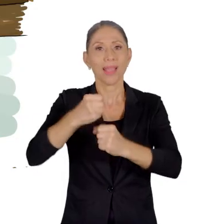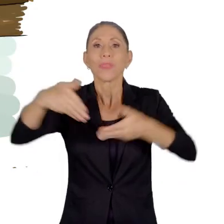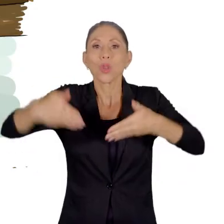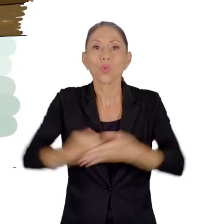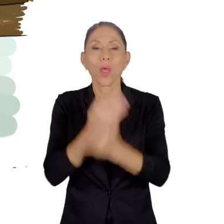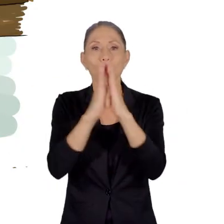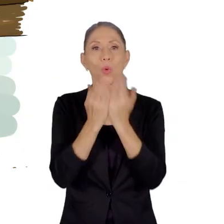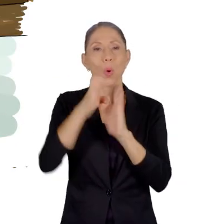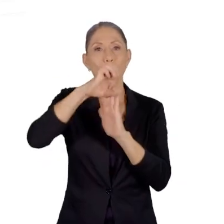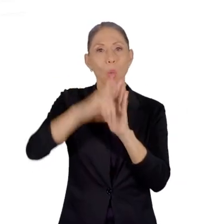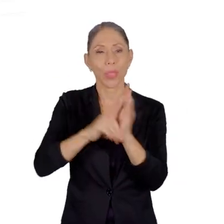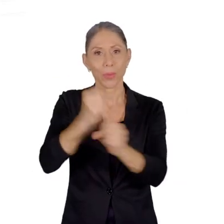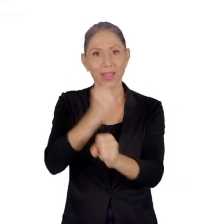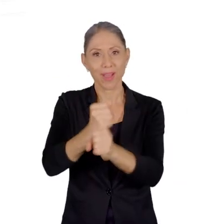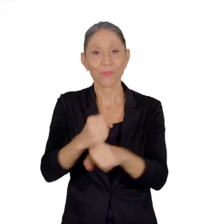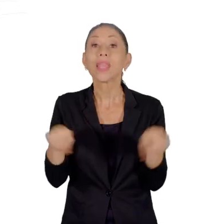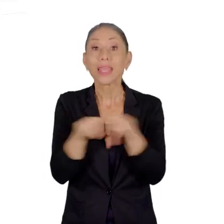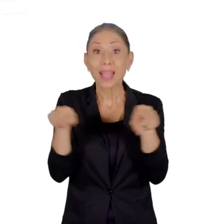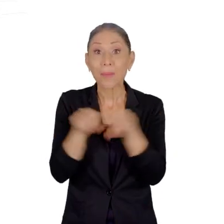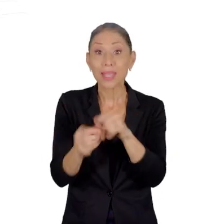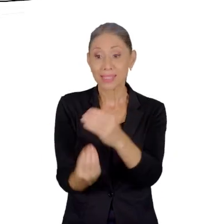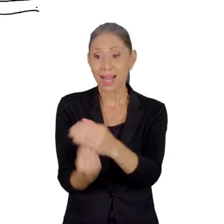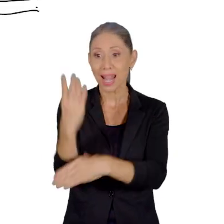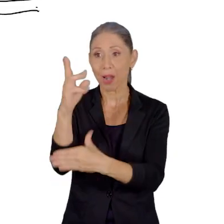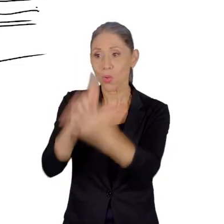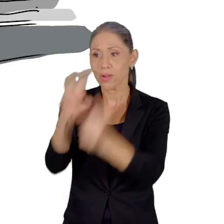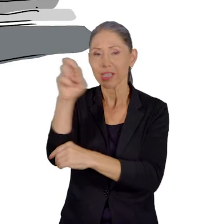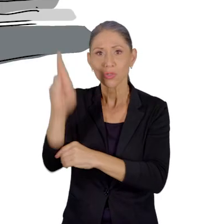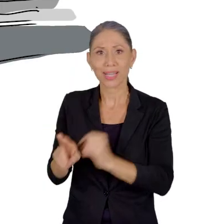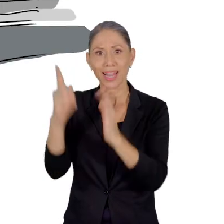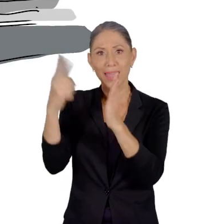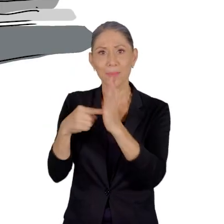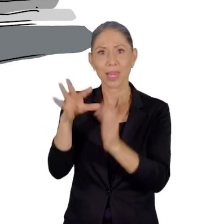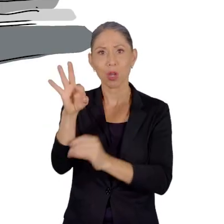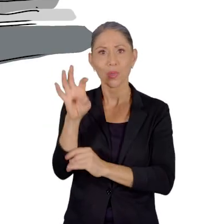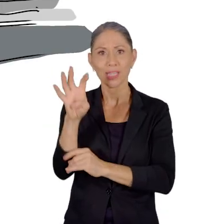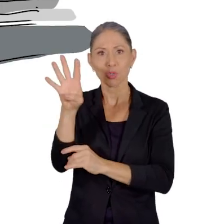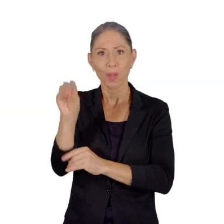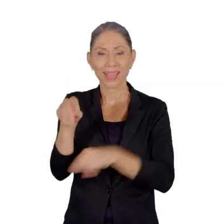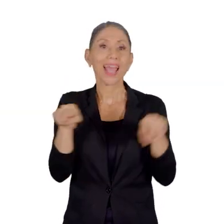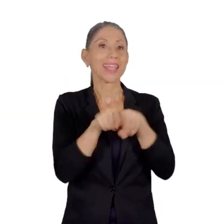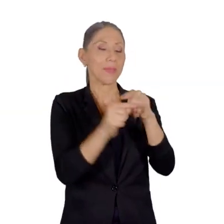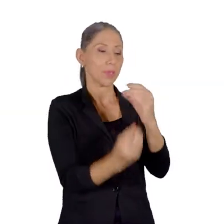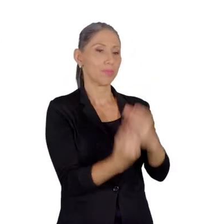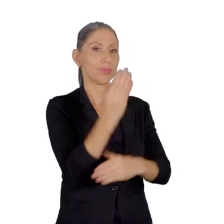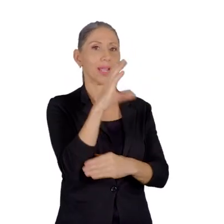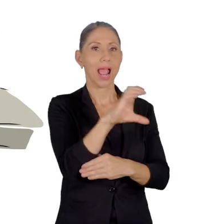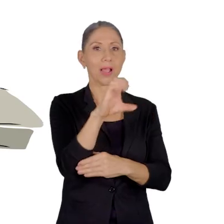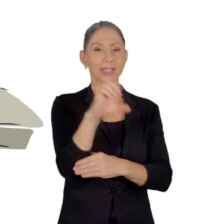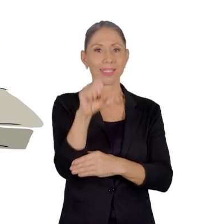código de trabajo. Asimismo, se crearon la Universidad de Costa Rica en 1940 y la Caja